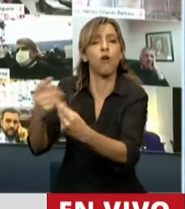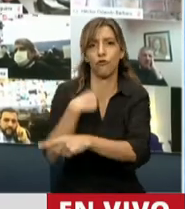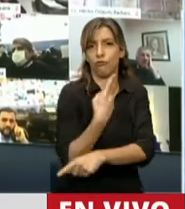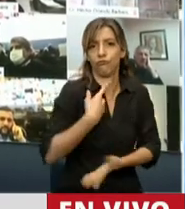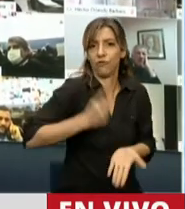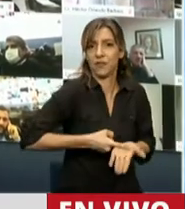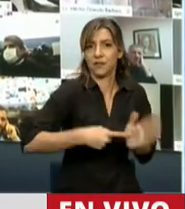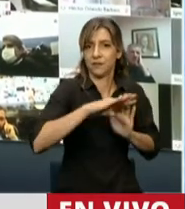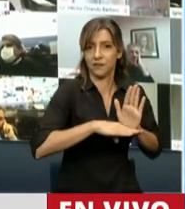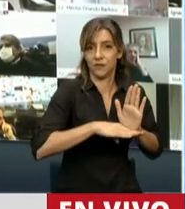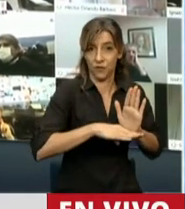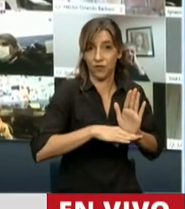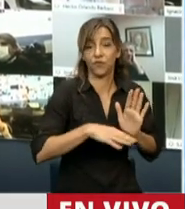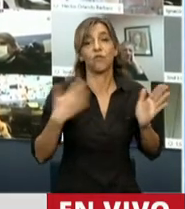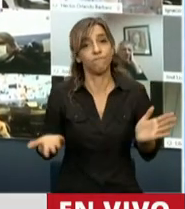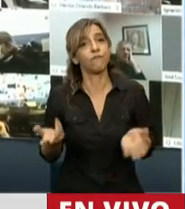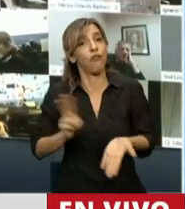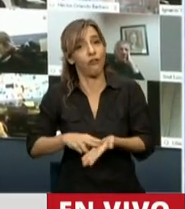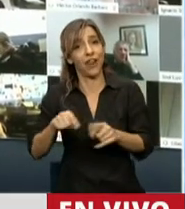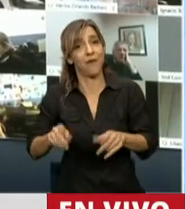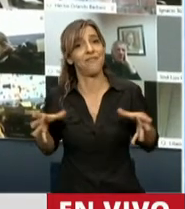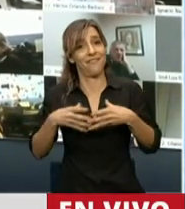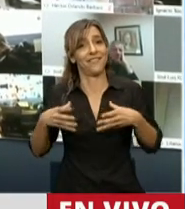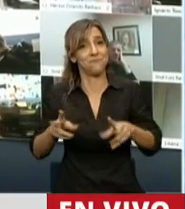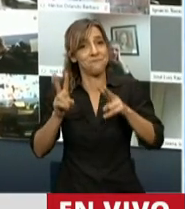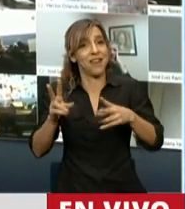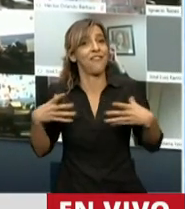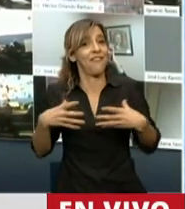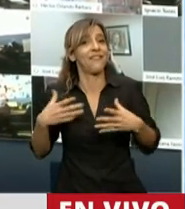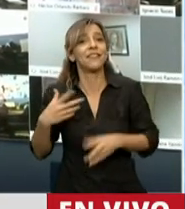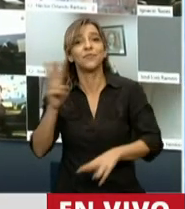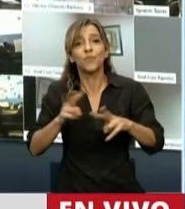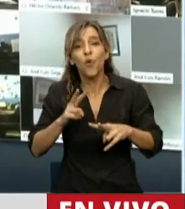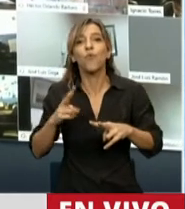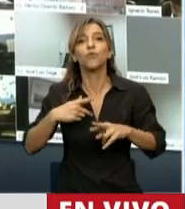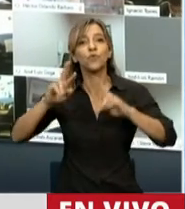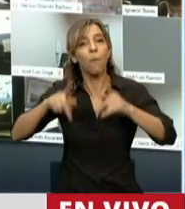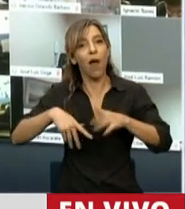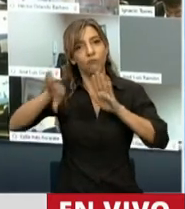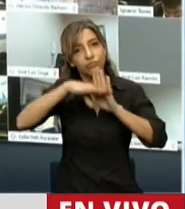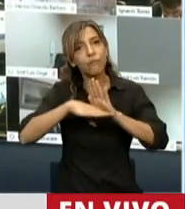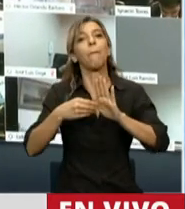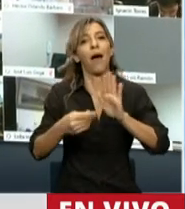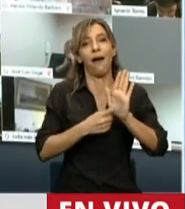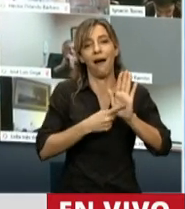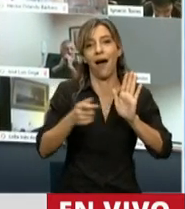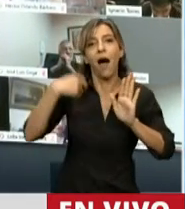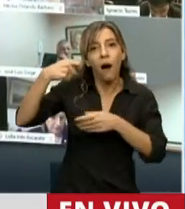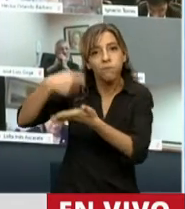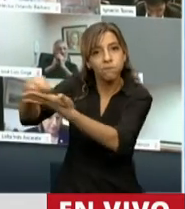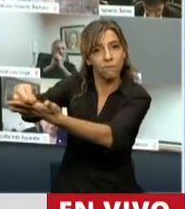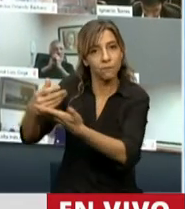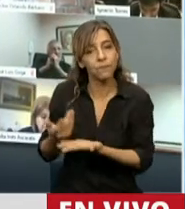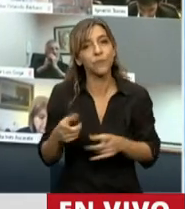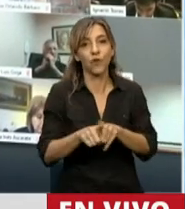hacerse cargo de una deuda contraída por otros. Ante la política de desendeudamiento que llevó adelante el gobierno de Néstor y